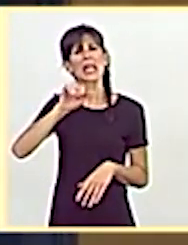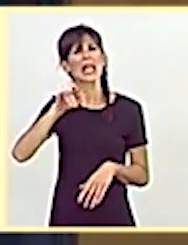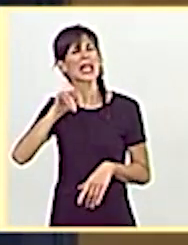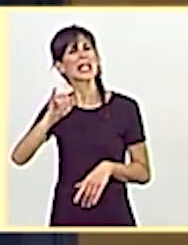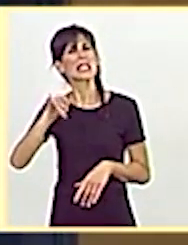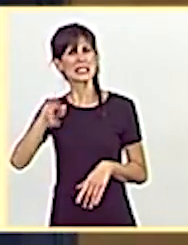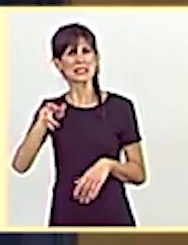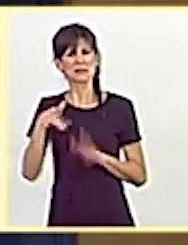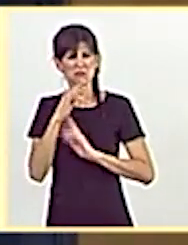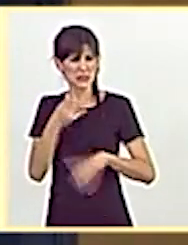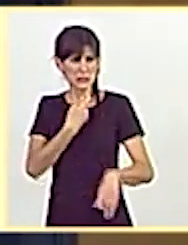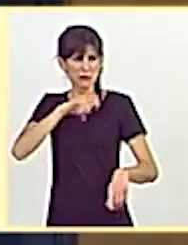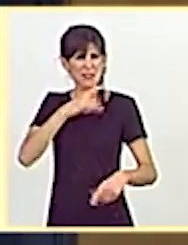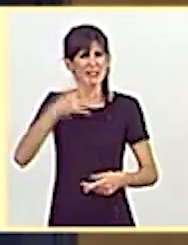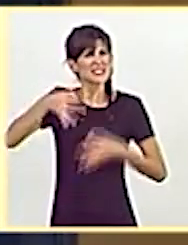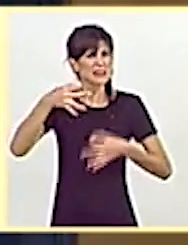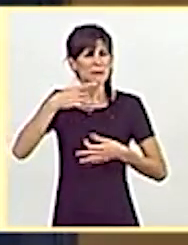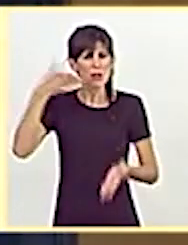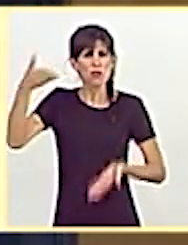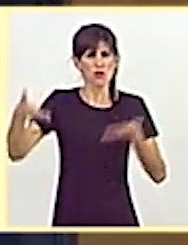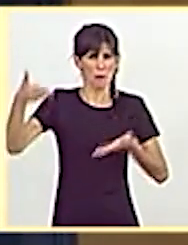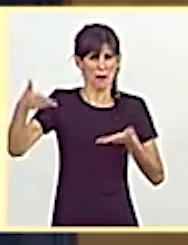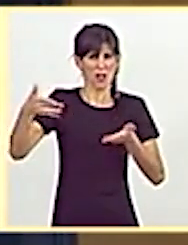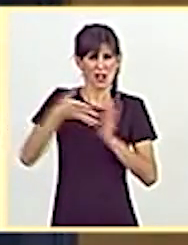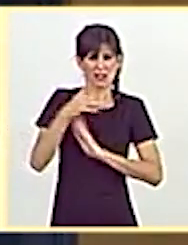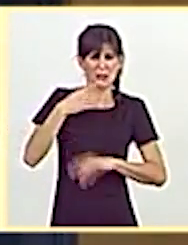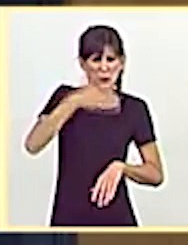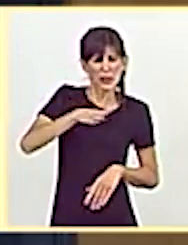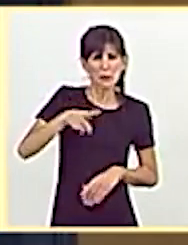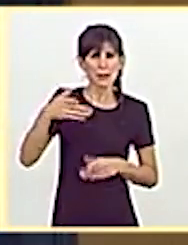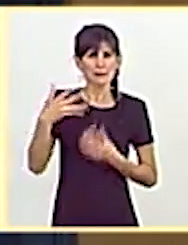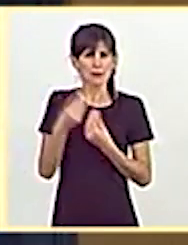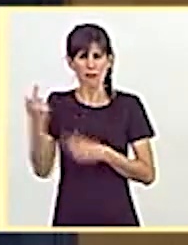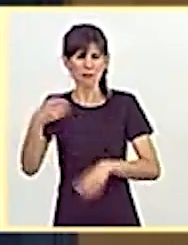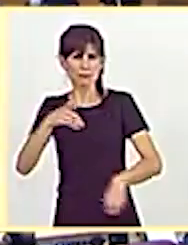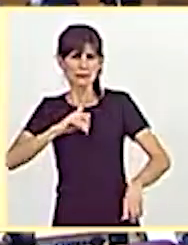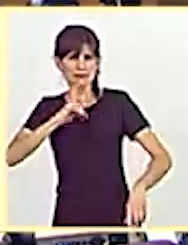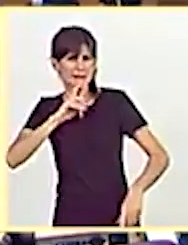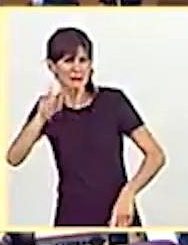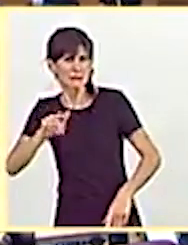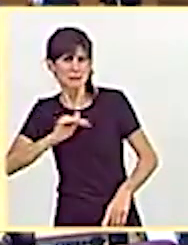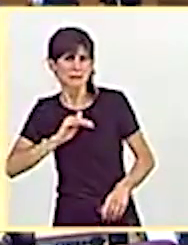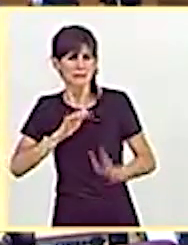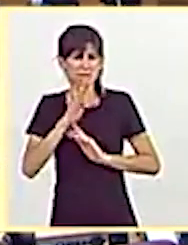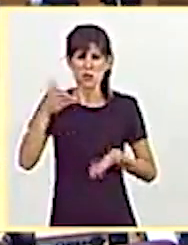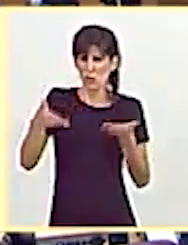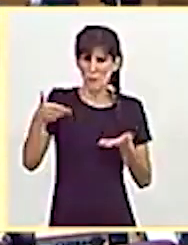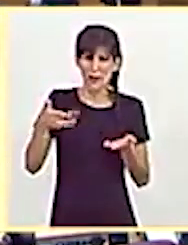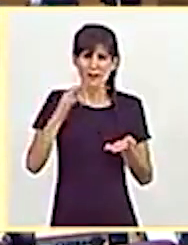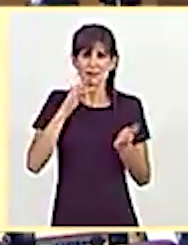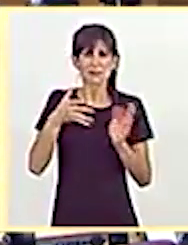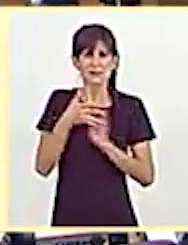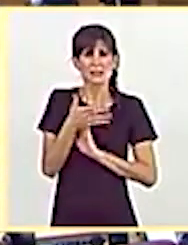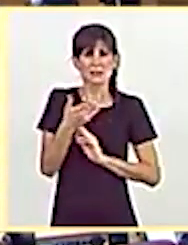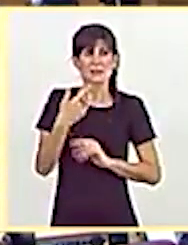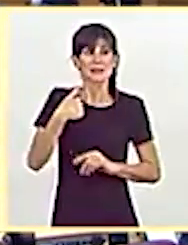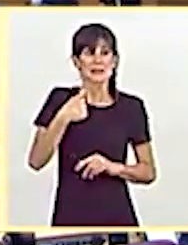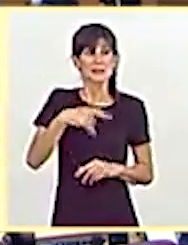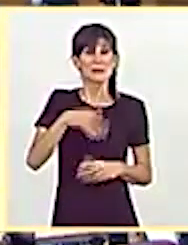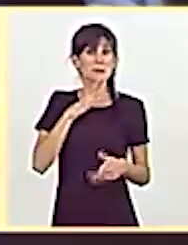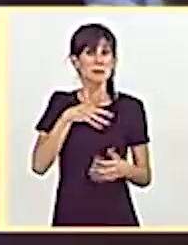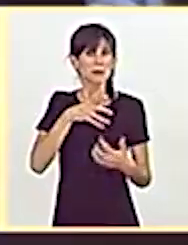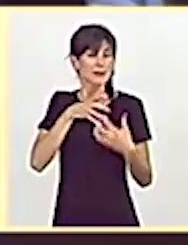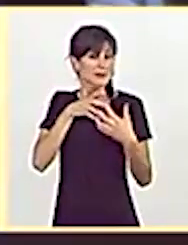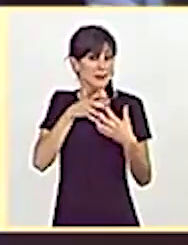quien se ha empeñado siempre en comparar a las víctimas con sus verdugos. El guerra civilismo, la lucha caínita, desgraciadamente